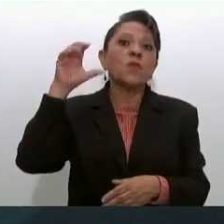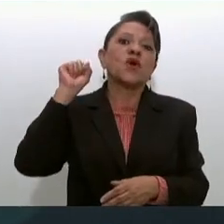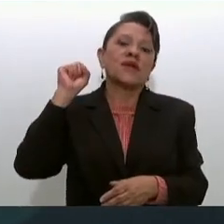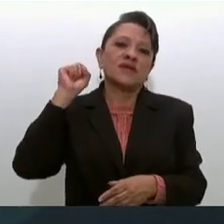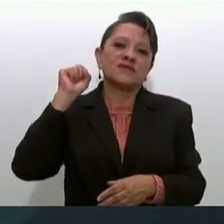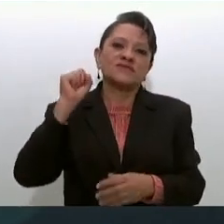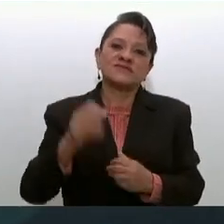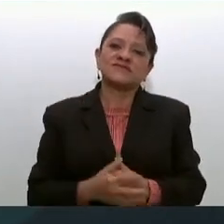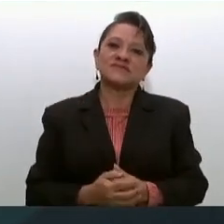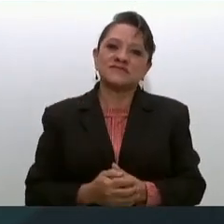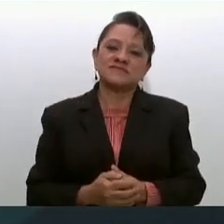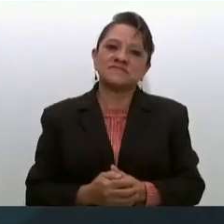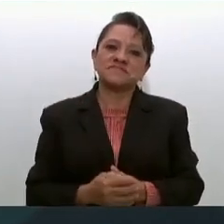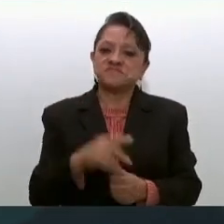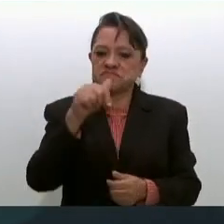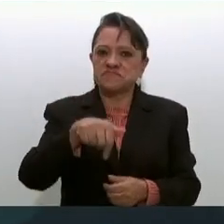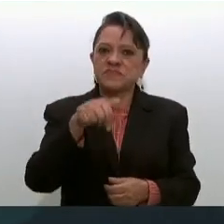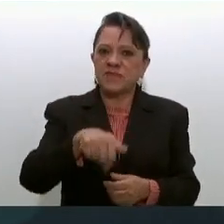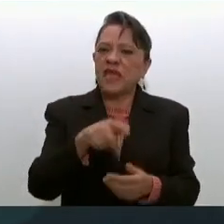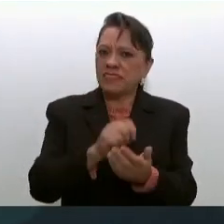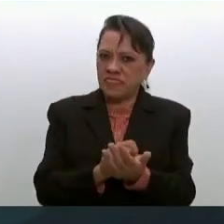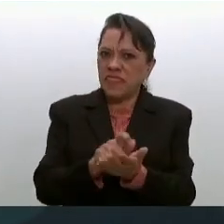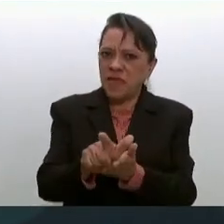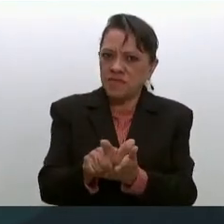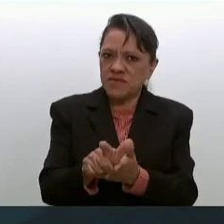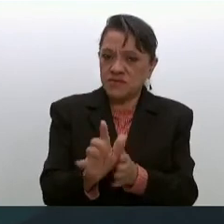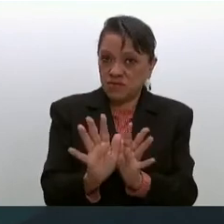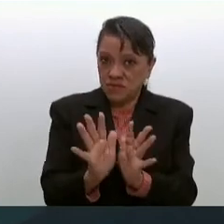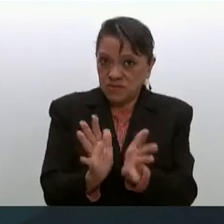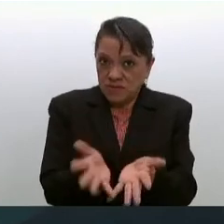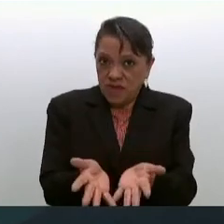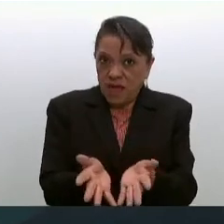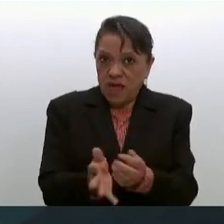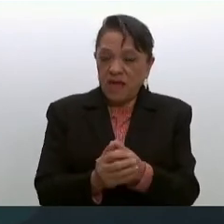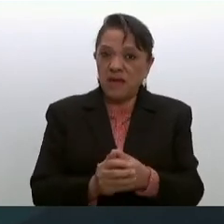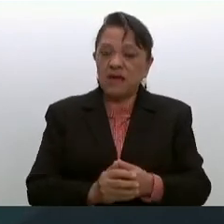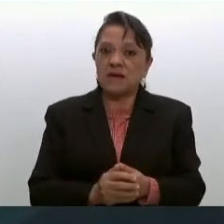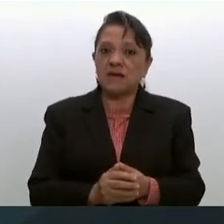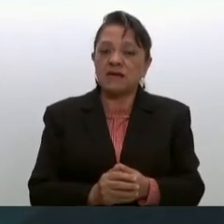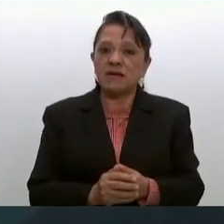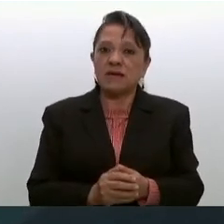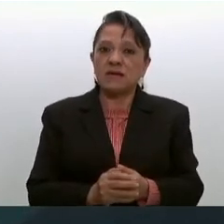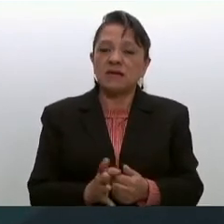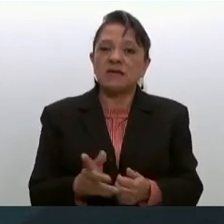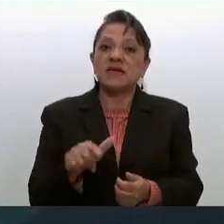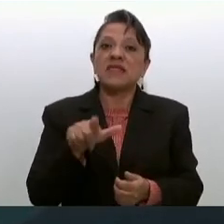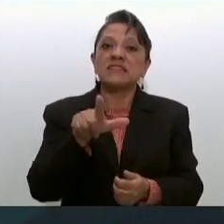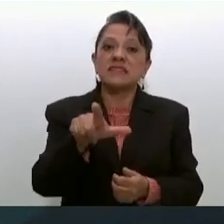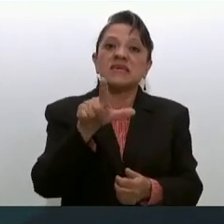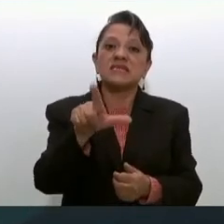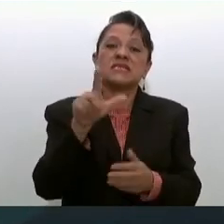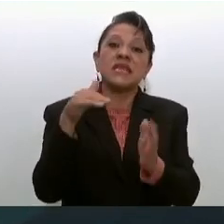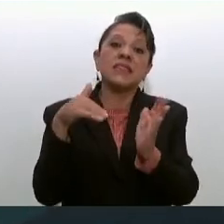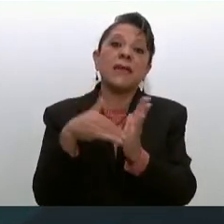en Temisco ya son 17 mil